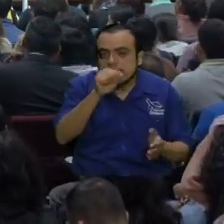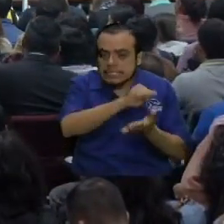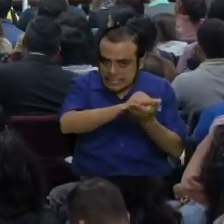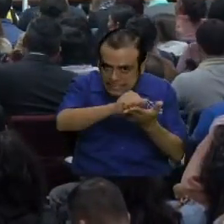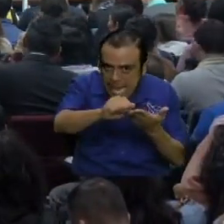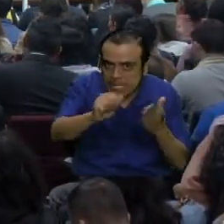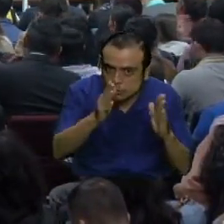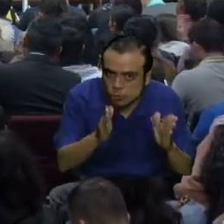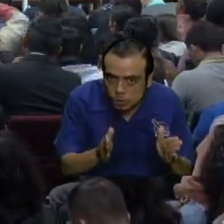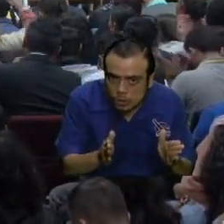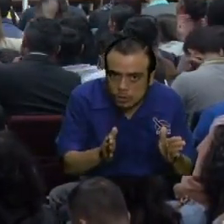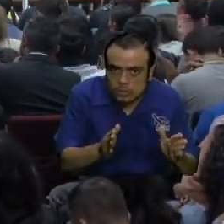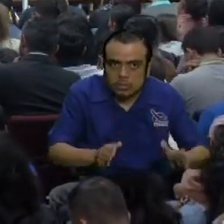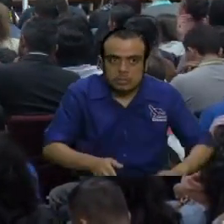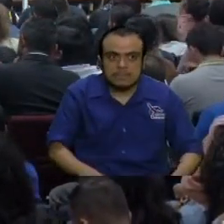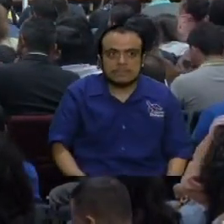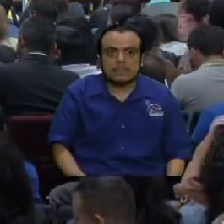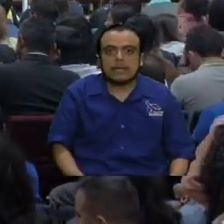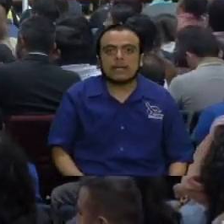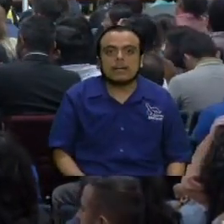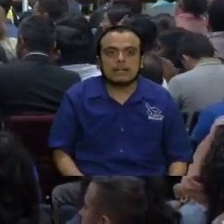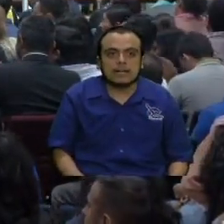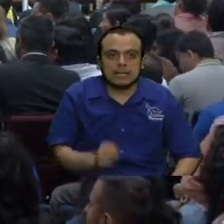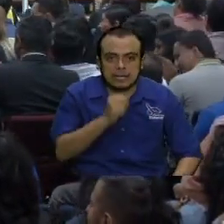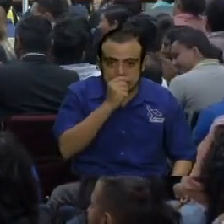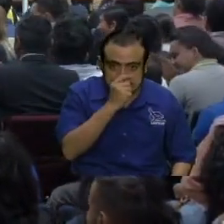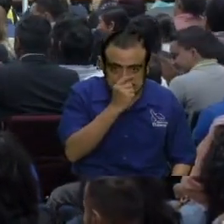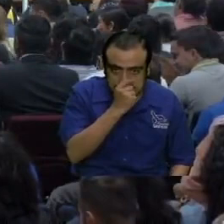Sí, hermano, aunque haya comido tan mala noche, es un santo.